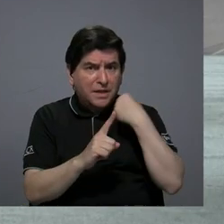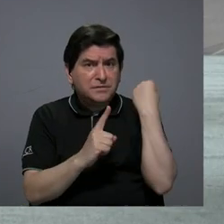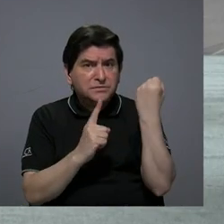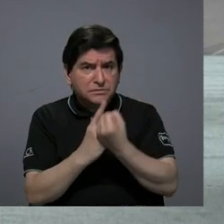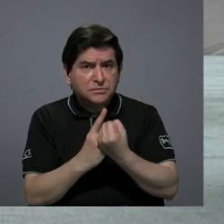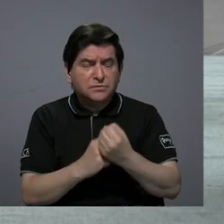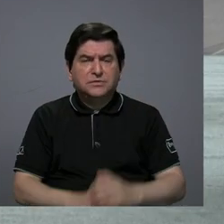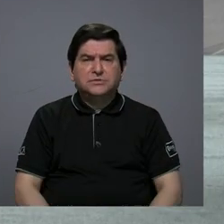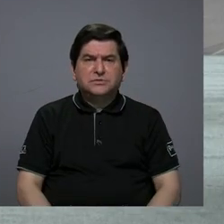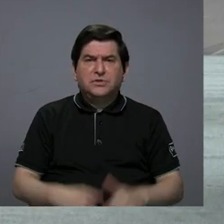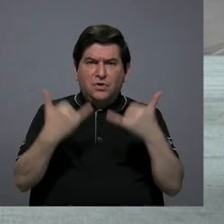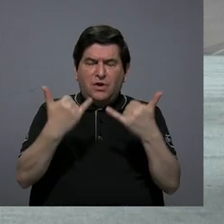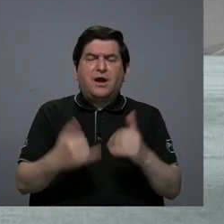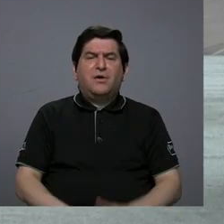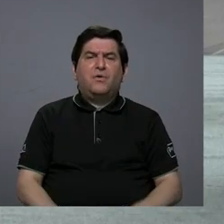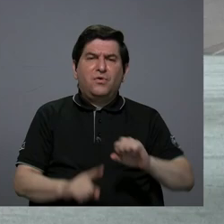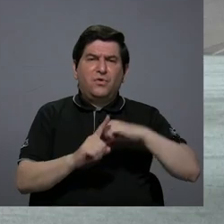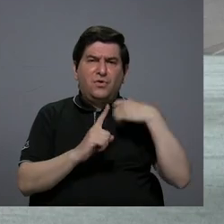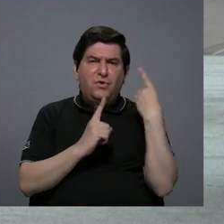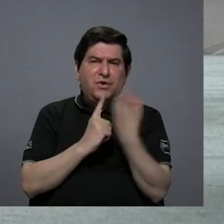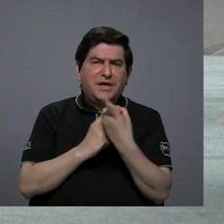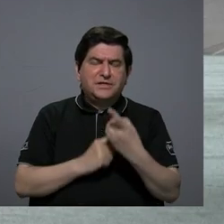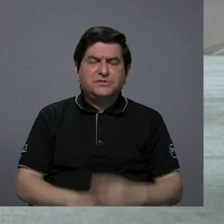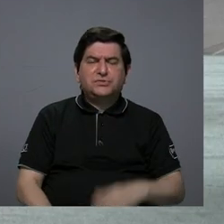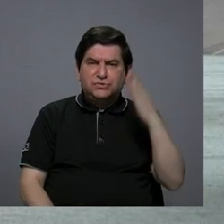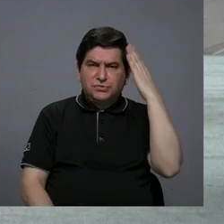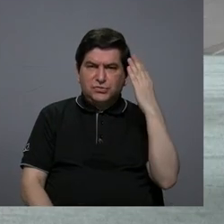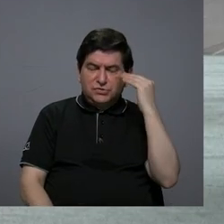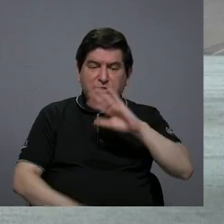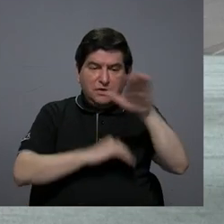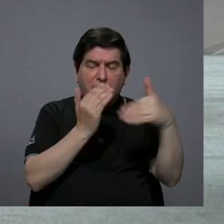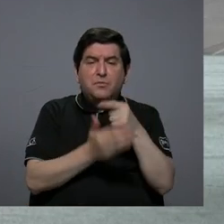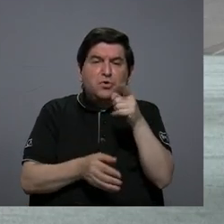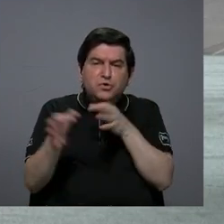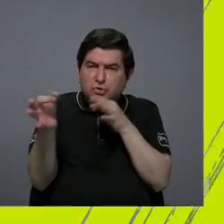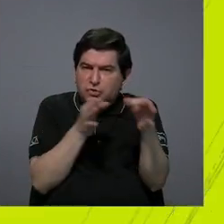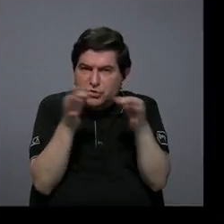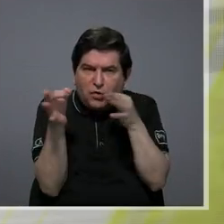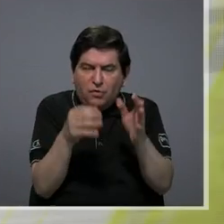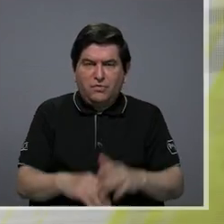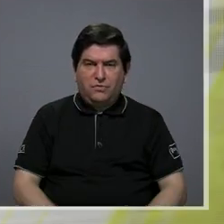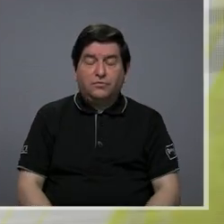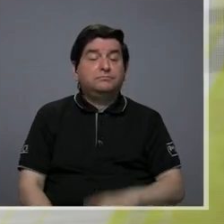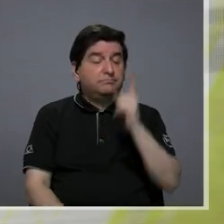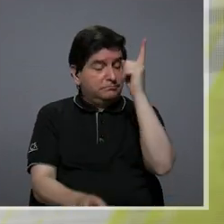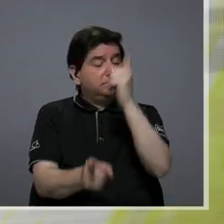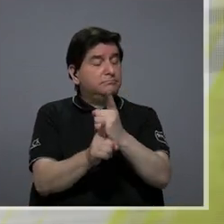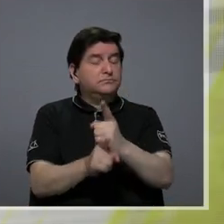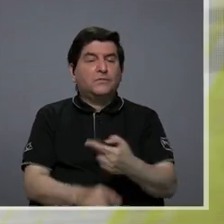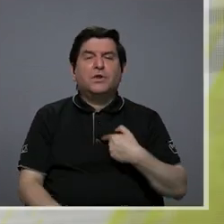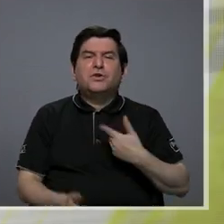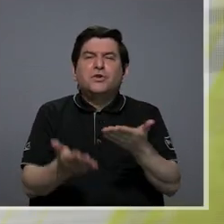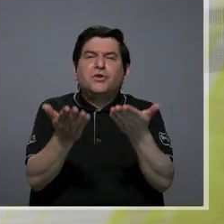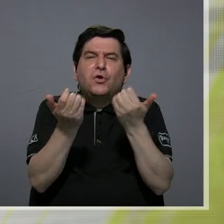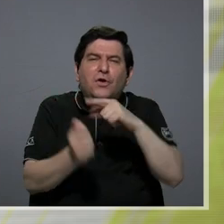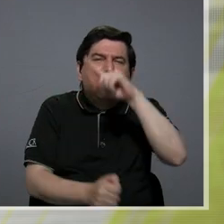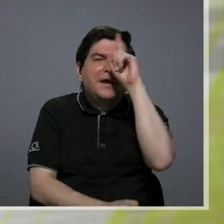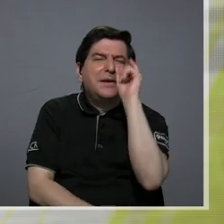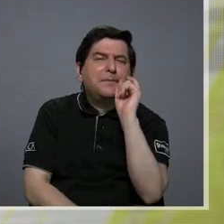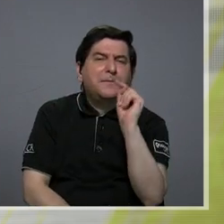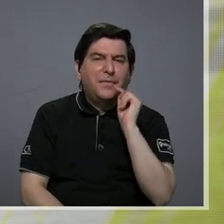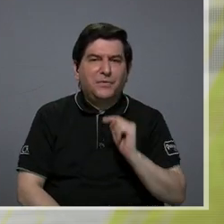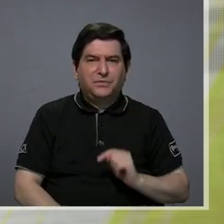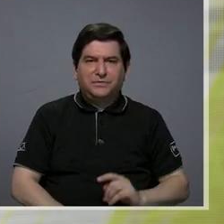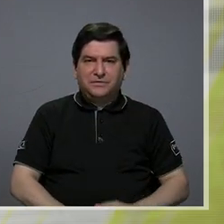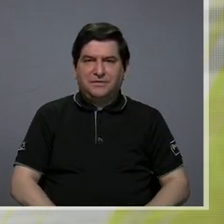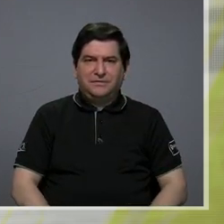que vive la sociedad por todo esto que usted ha enumerado exactamente algo que quería preguntarle